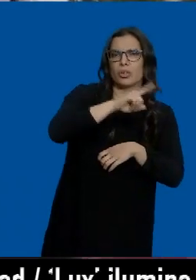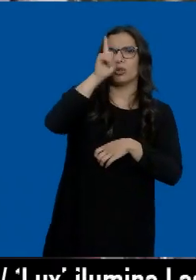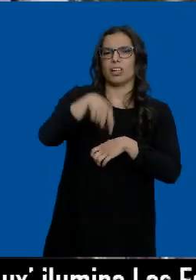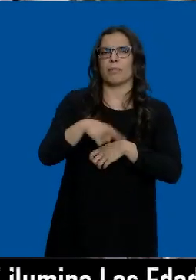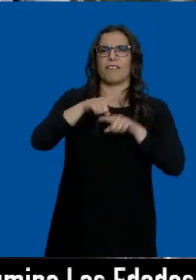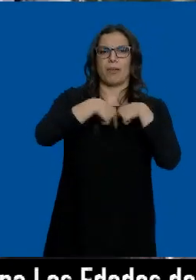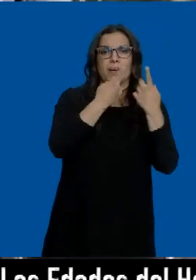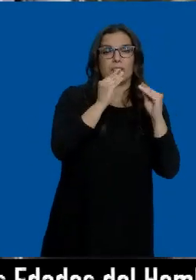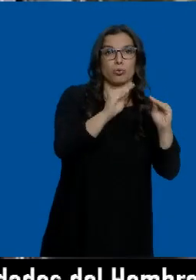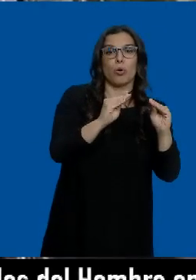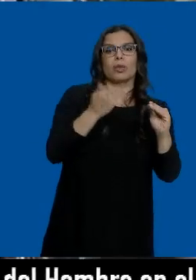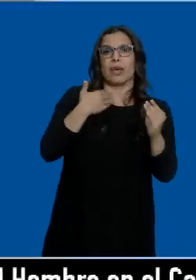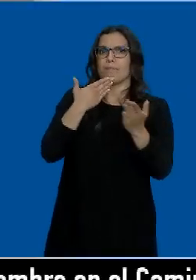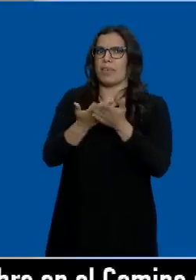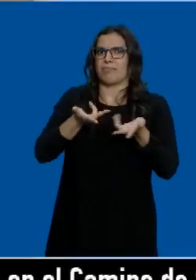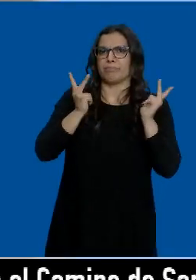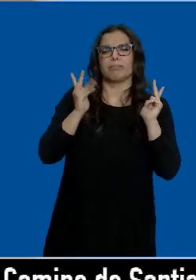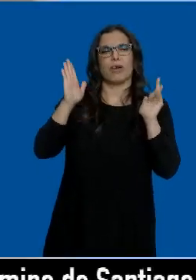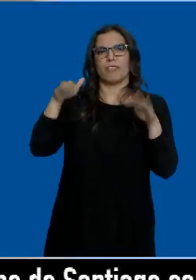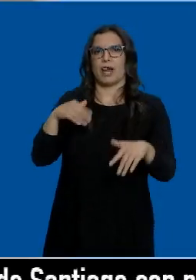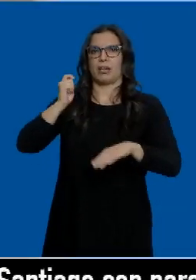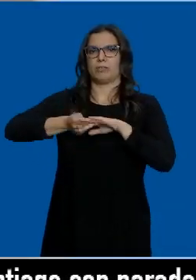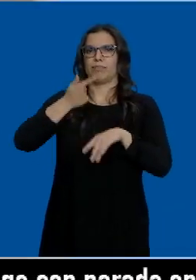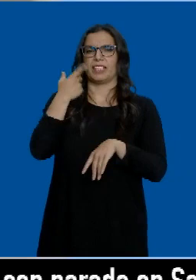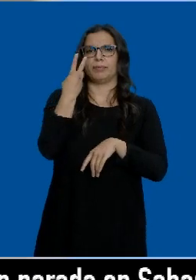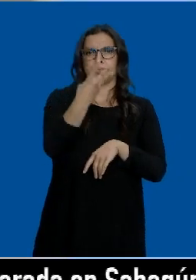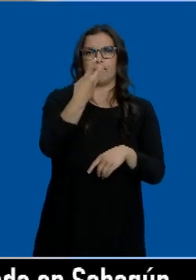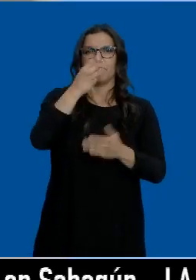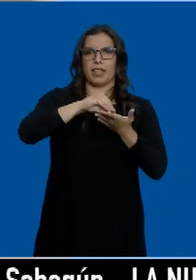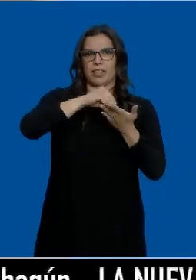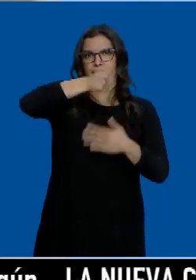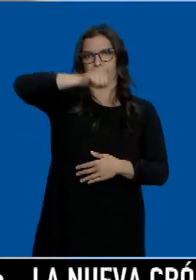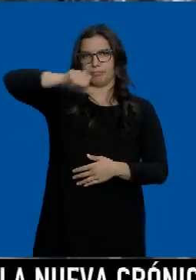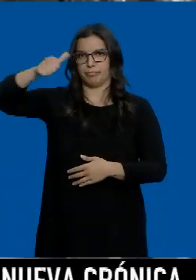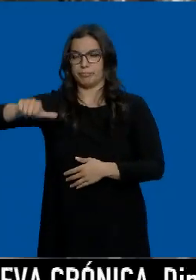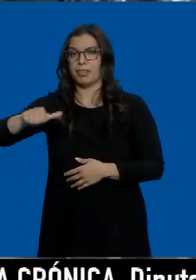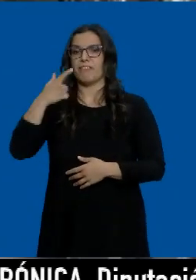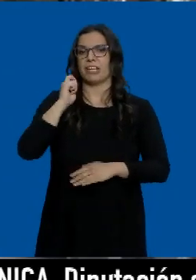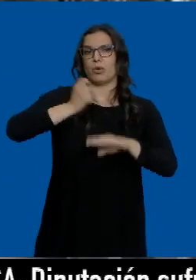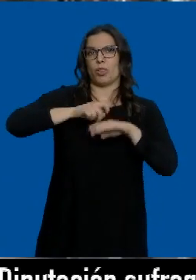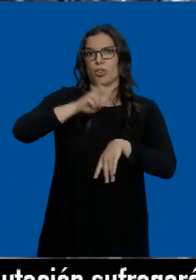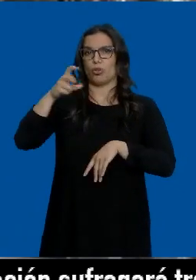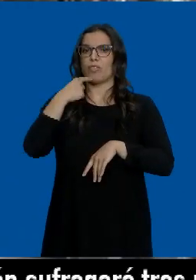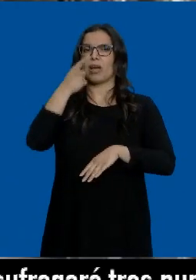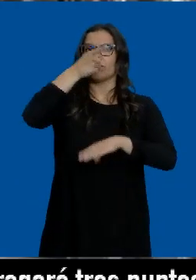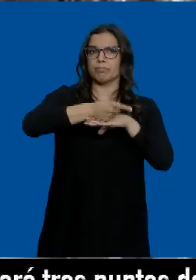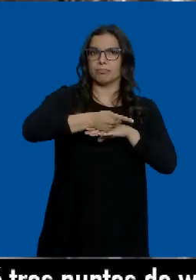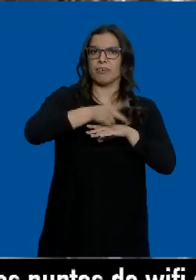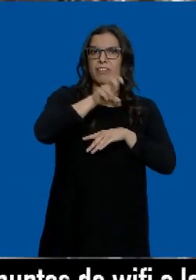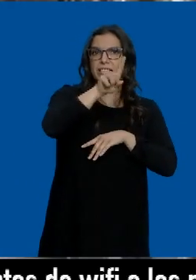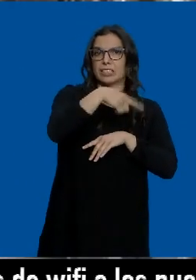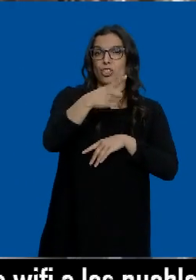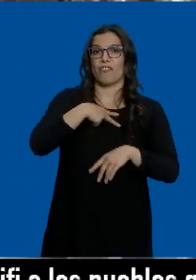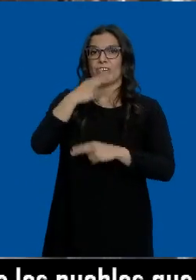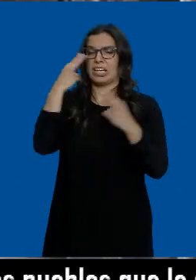corpus, pero un juez ya ha rechazado tres. Otro magistrado tiene que pronunciarse sobre la legalidad de este confinamiento forzoso, al que se opone la